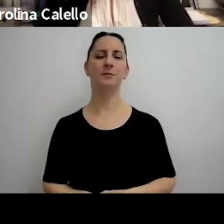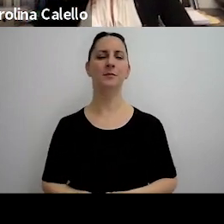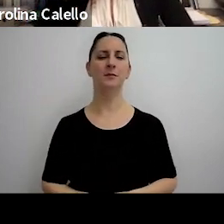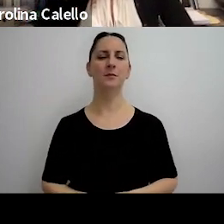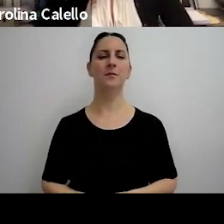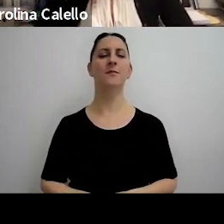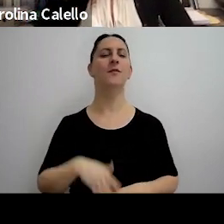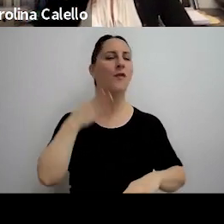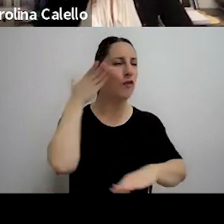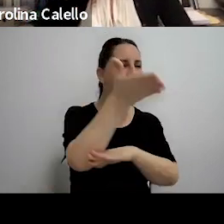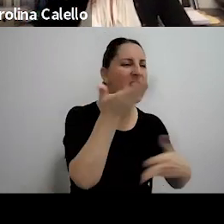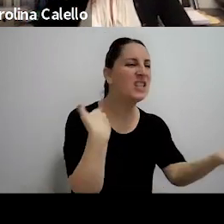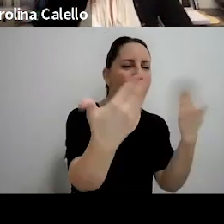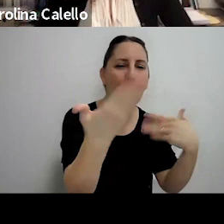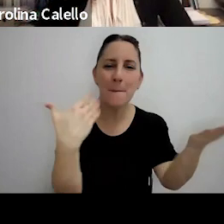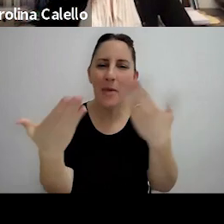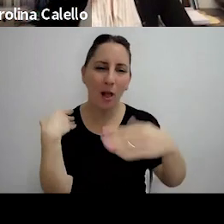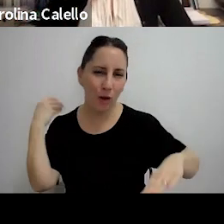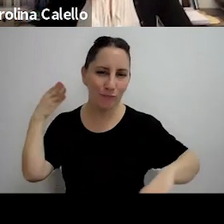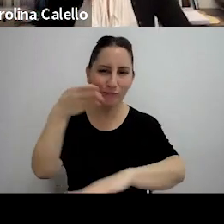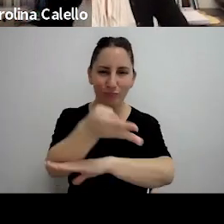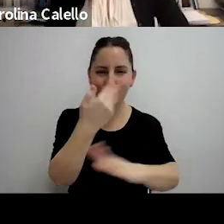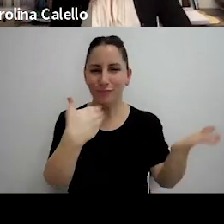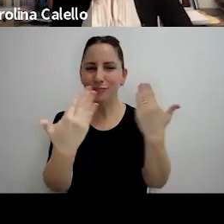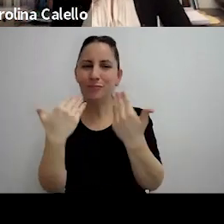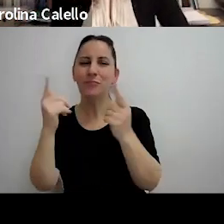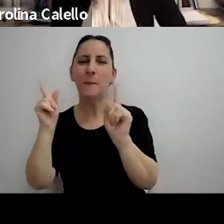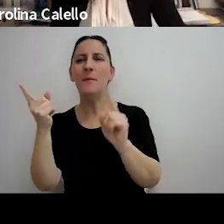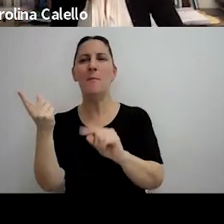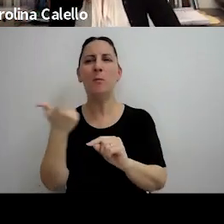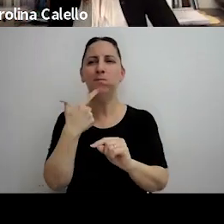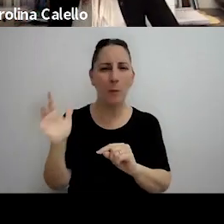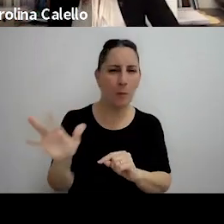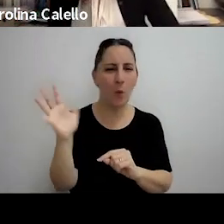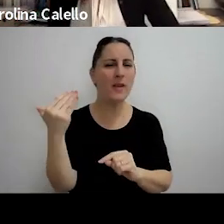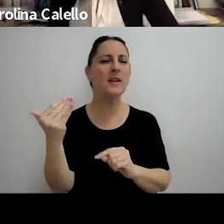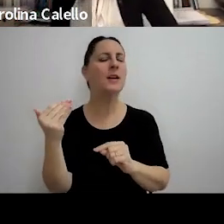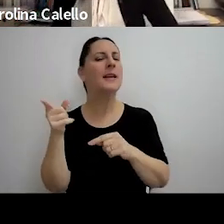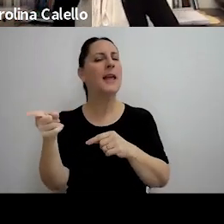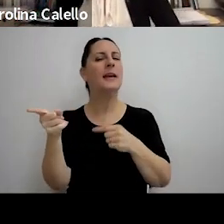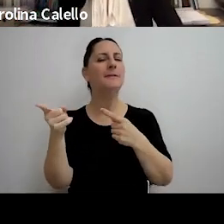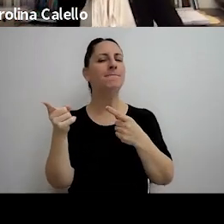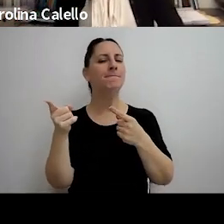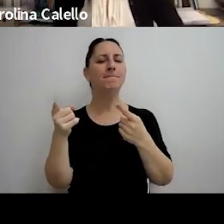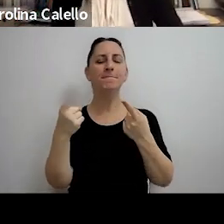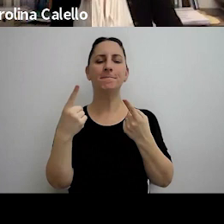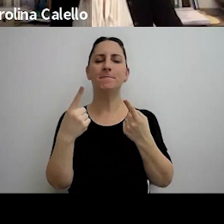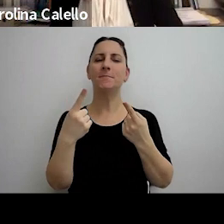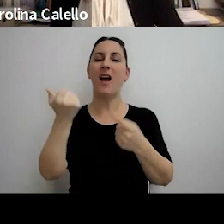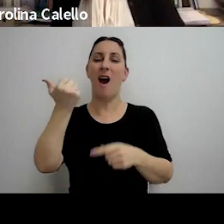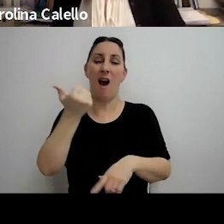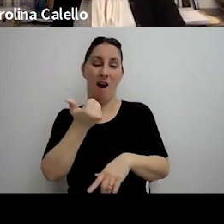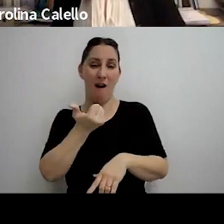hecho un allanamiento un poco siguiendo con la cuestión de las presunciones y la necesidad de que el fisco